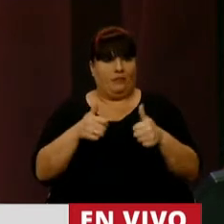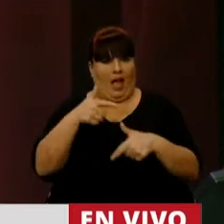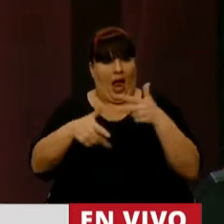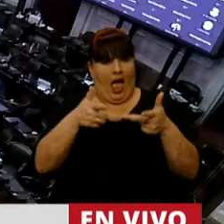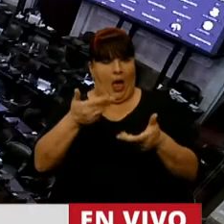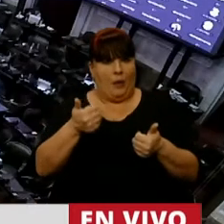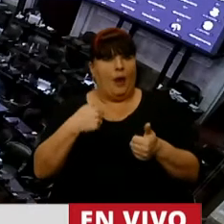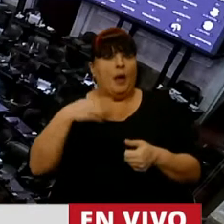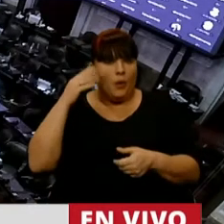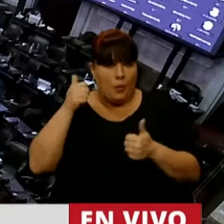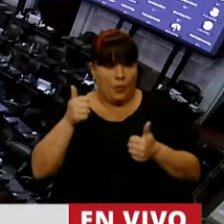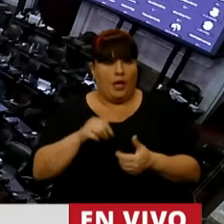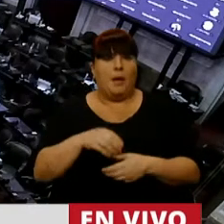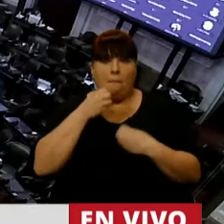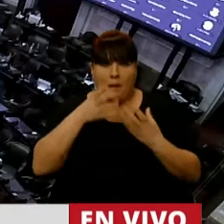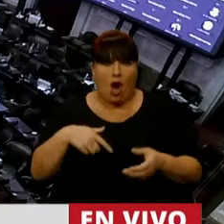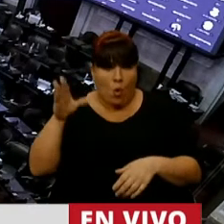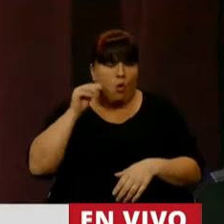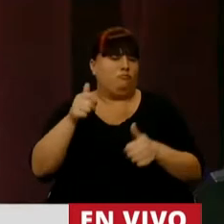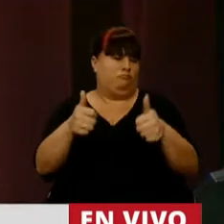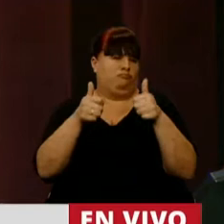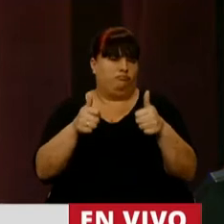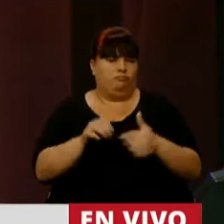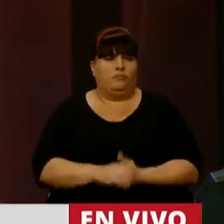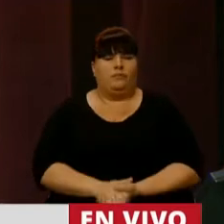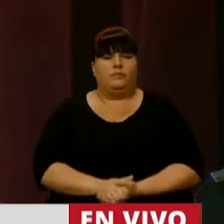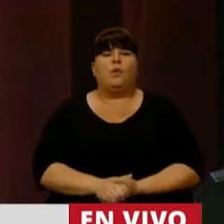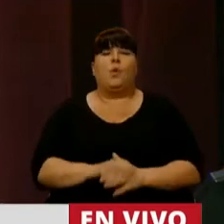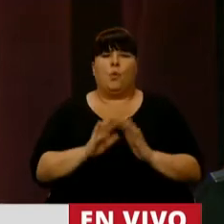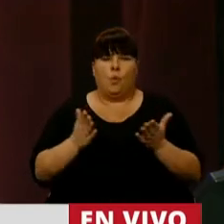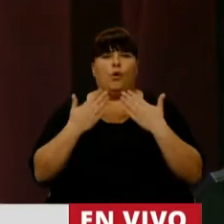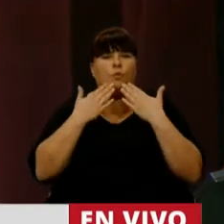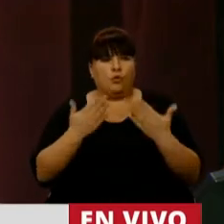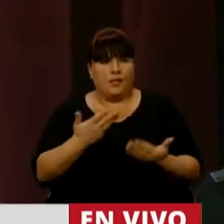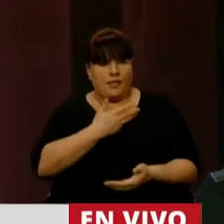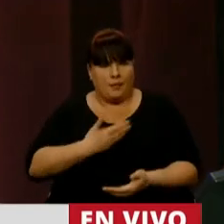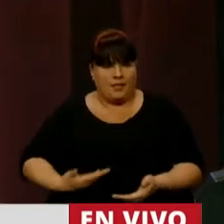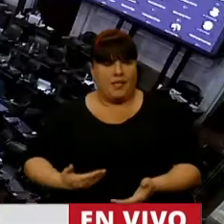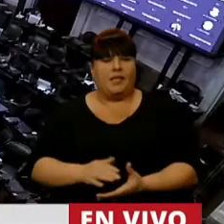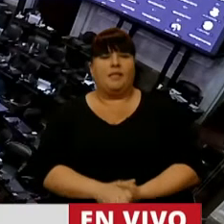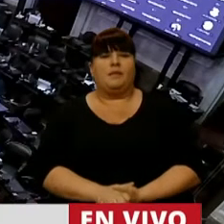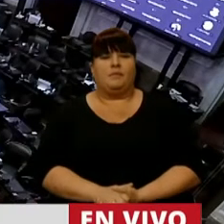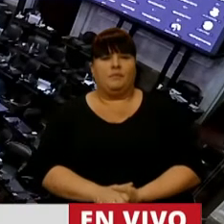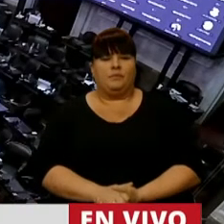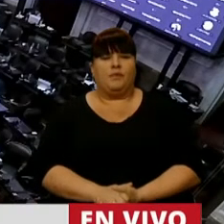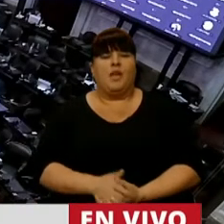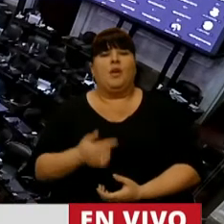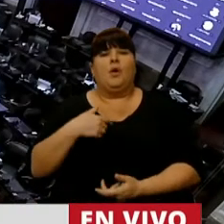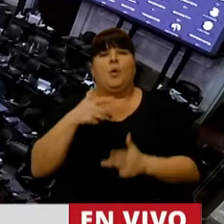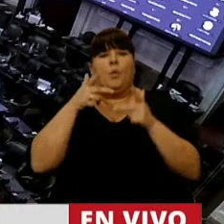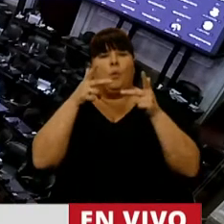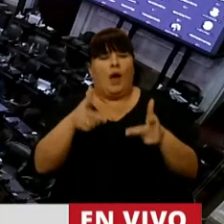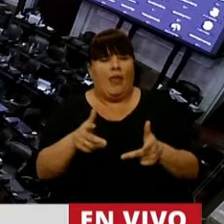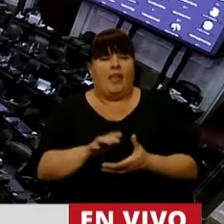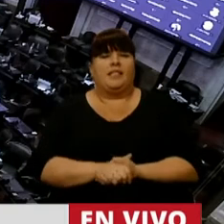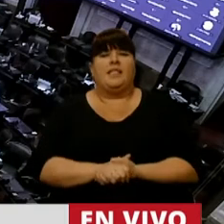hable ahí. A ver si ahí está mejor. Excelente. Bueno, muchas gracias, señor presidente. Bueno, quería decirles